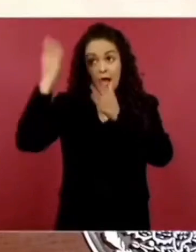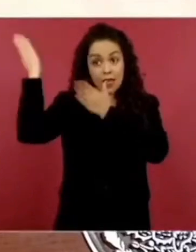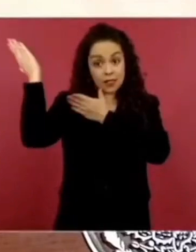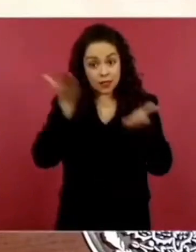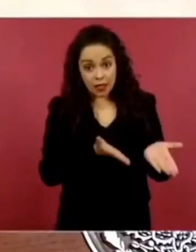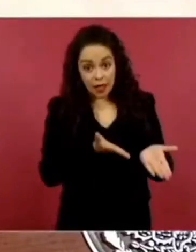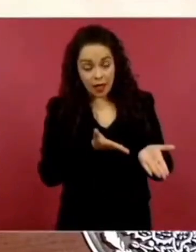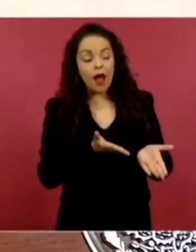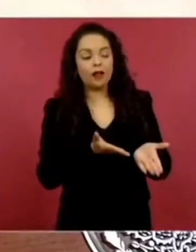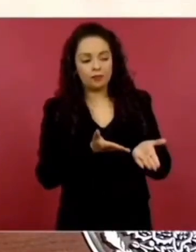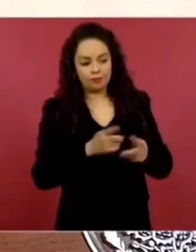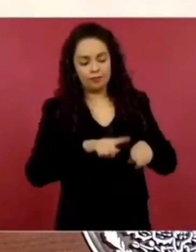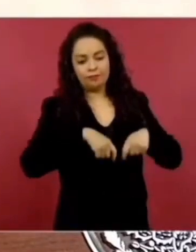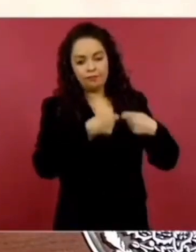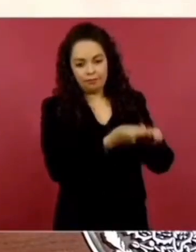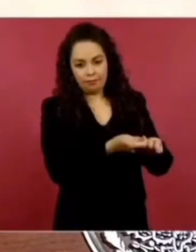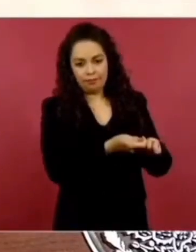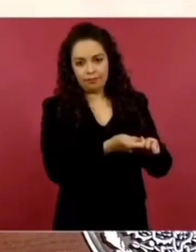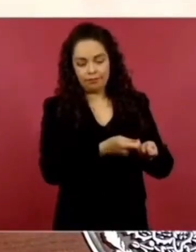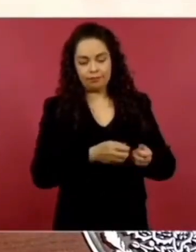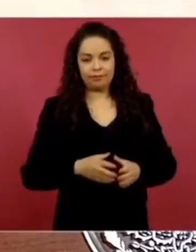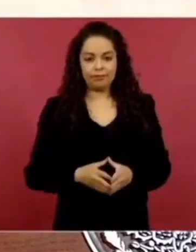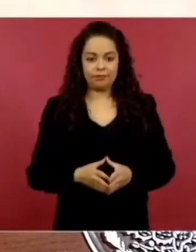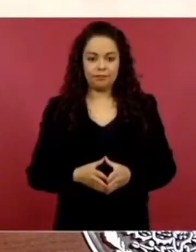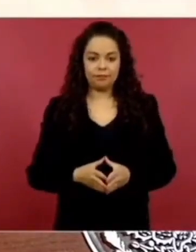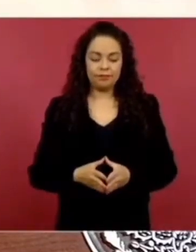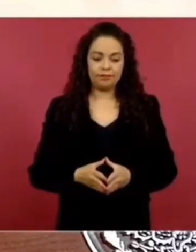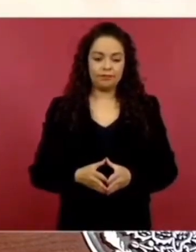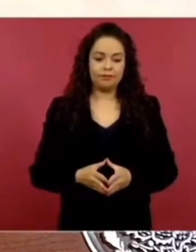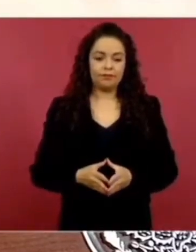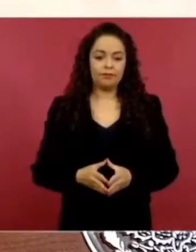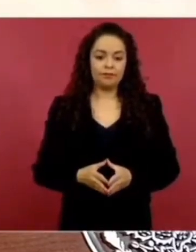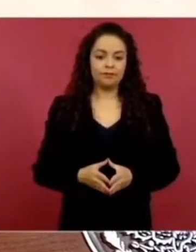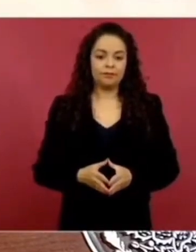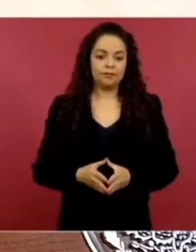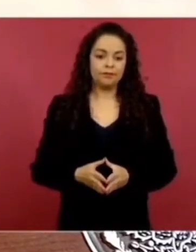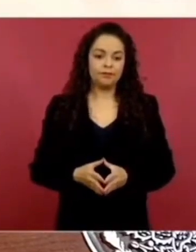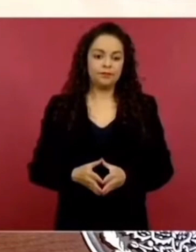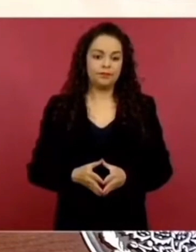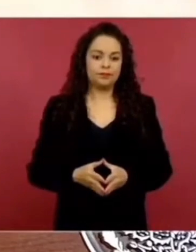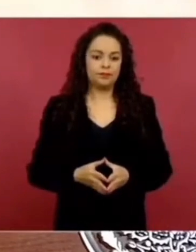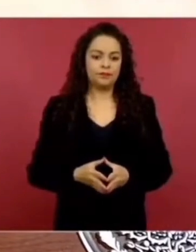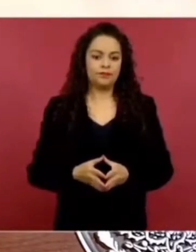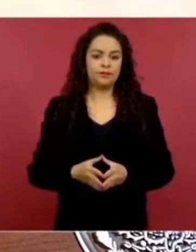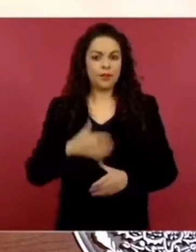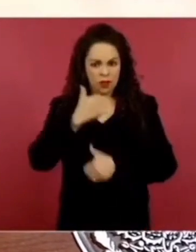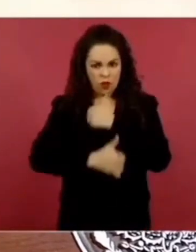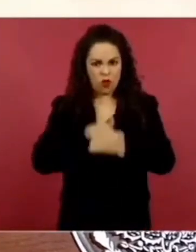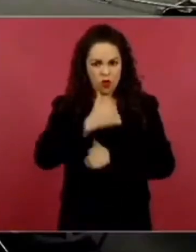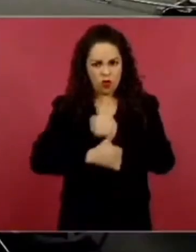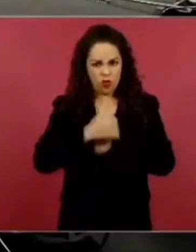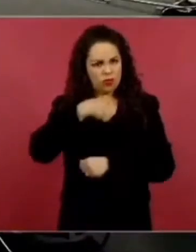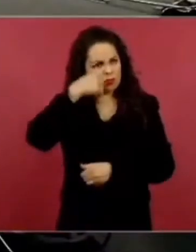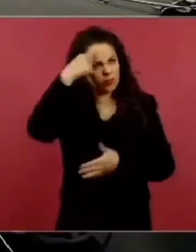Ya los vamos a abanderar, se van a ir. Y luego va a ser en Chile, creo, ¿no?